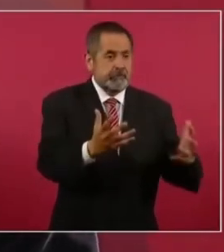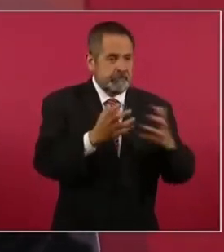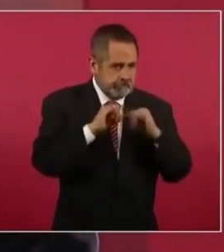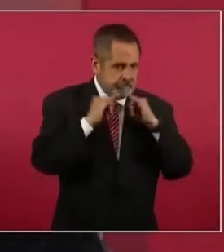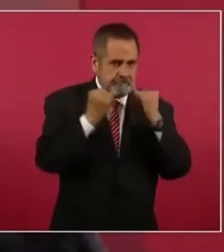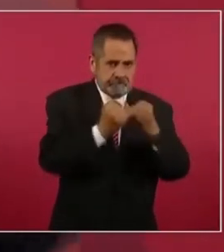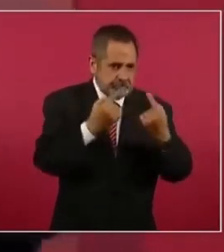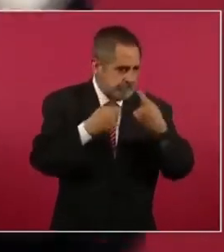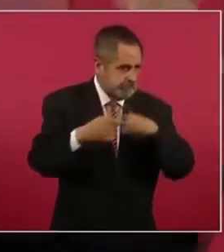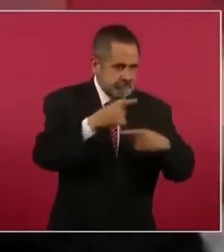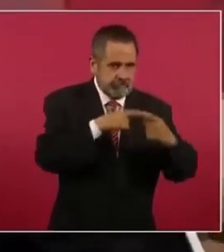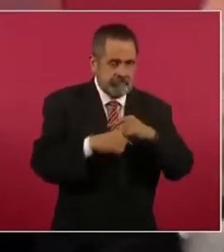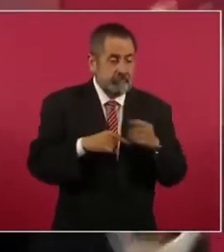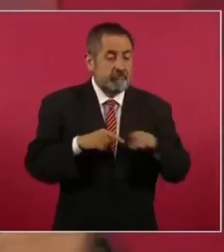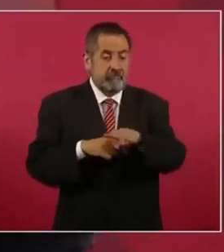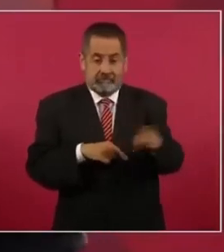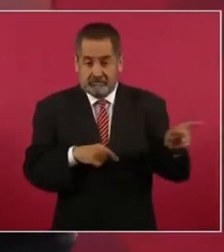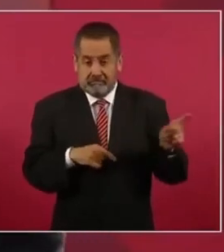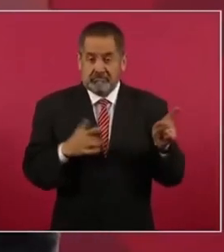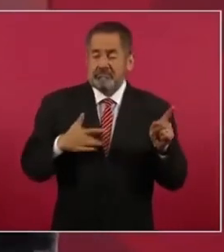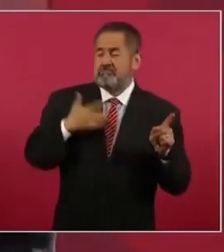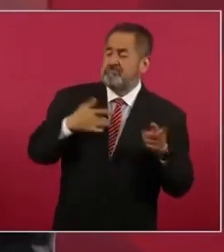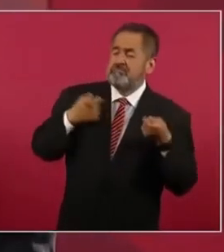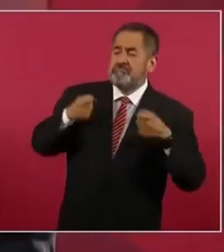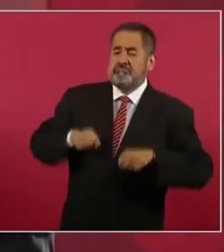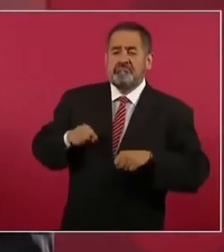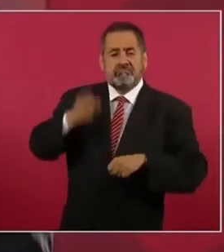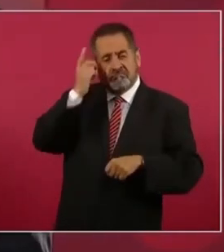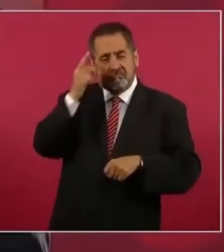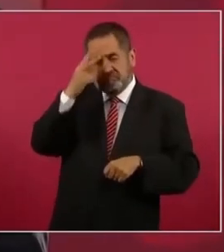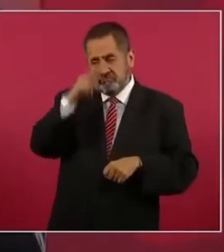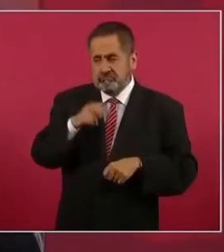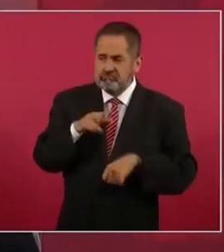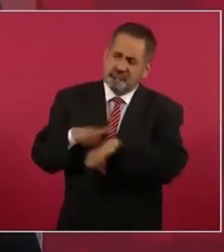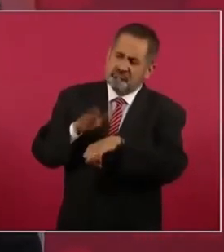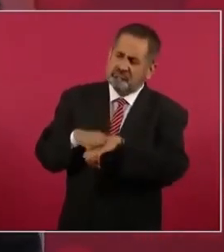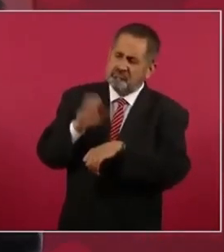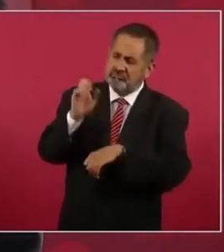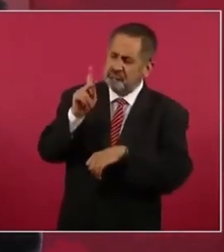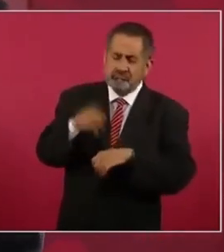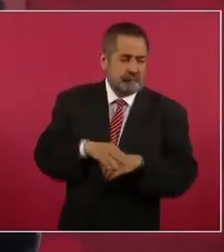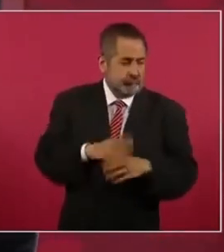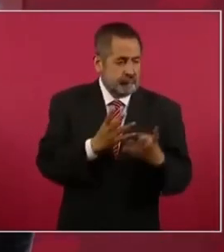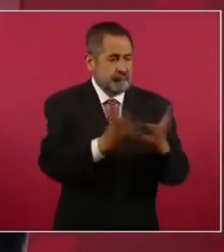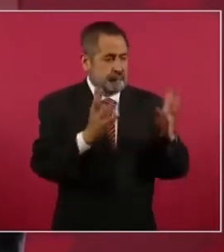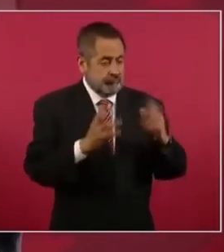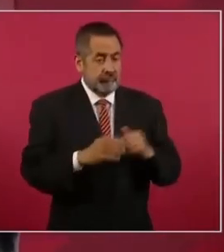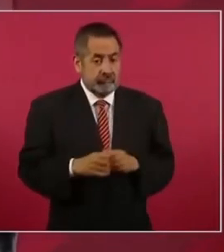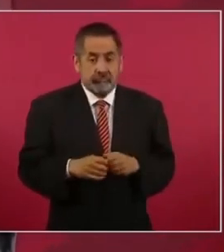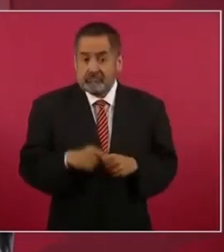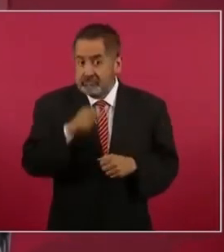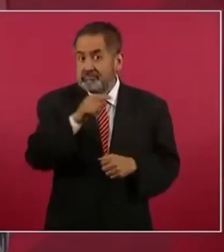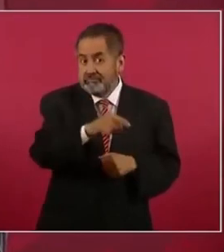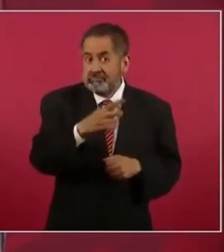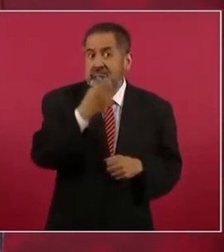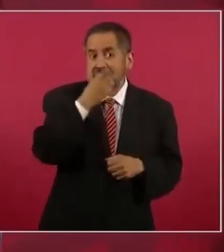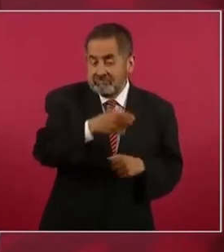los que se sentían dueños de México. Y el primer planteamiento fue